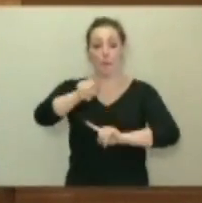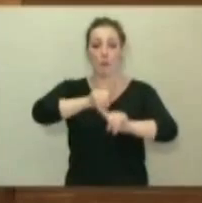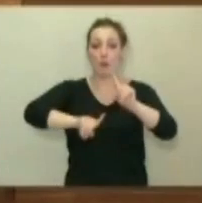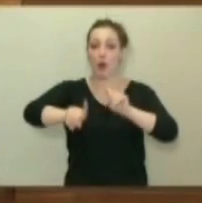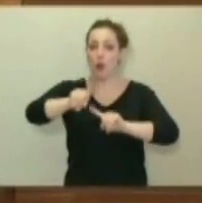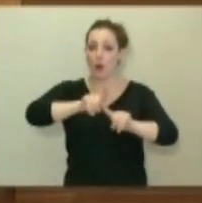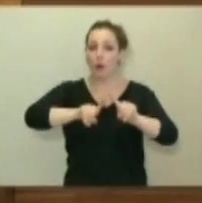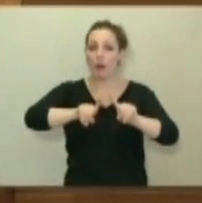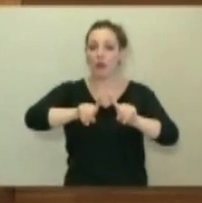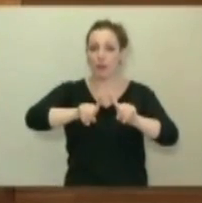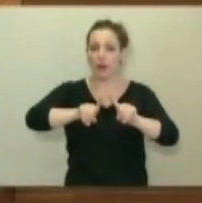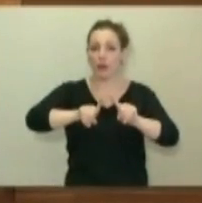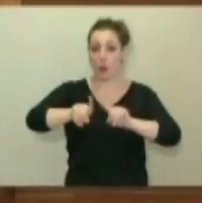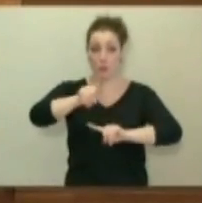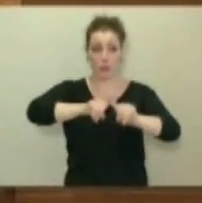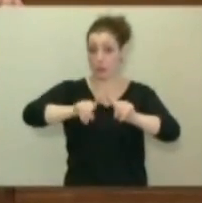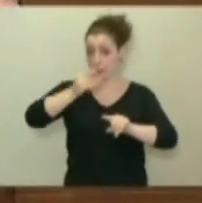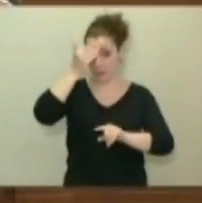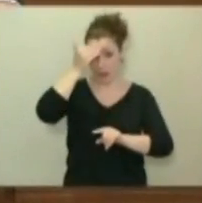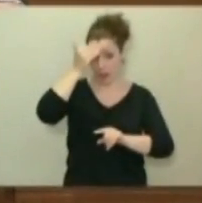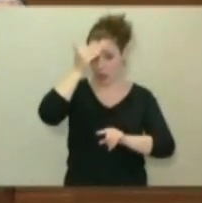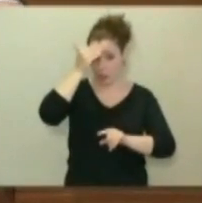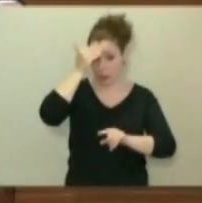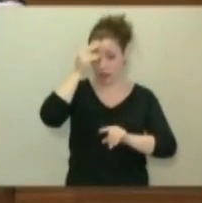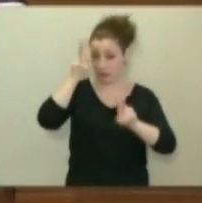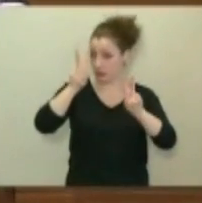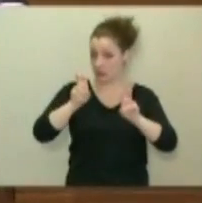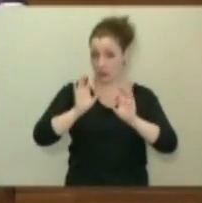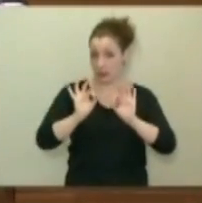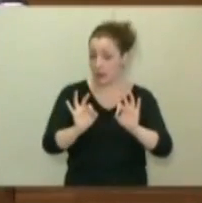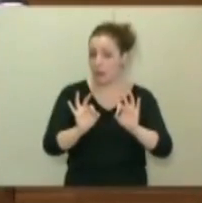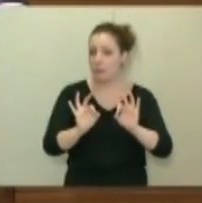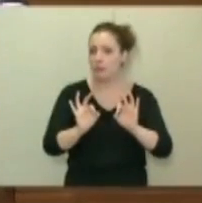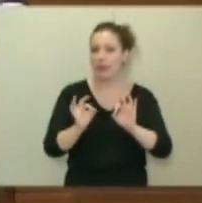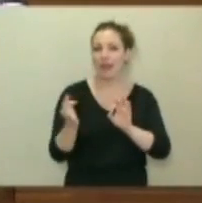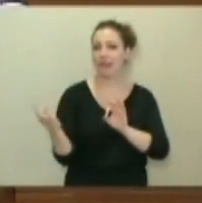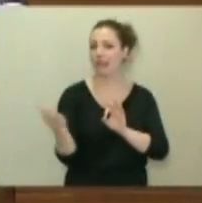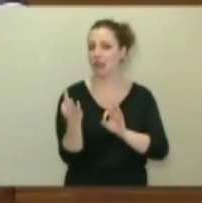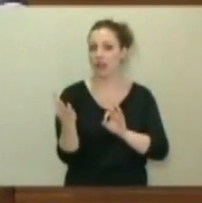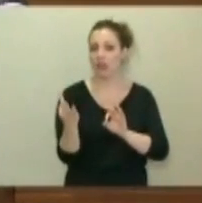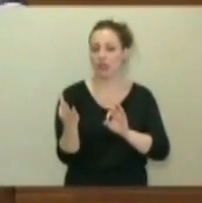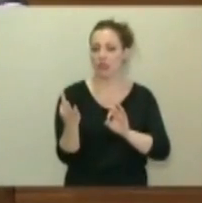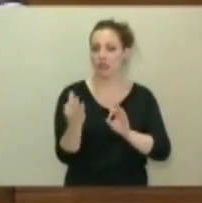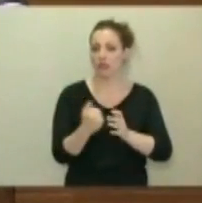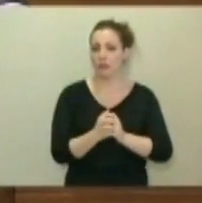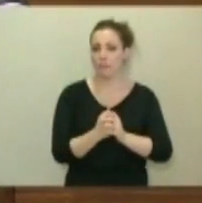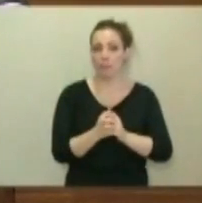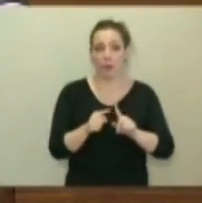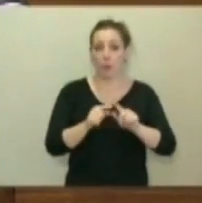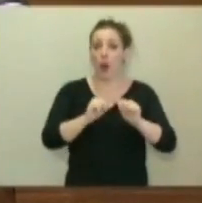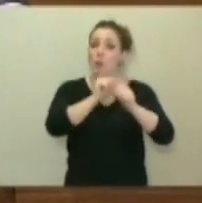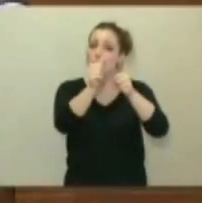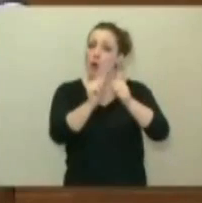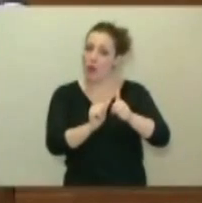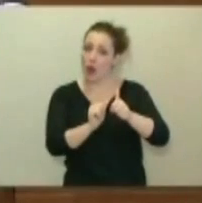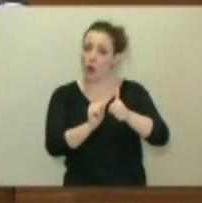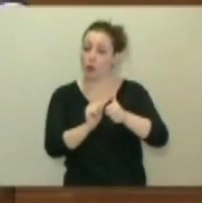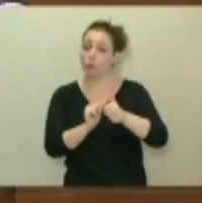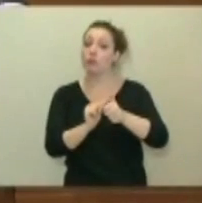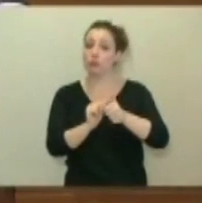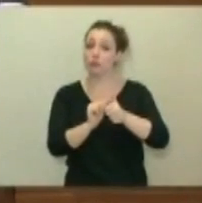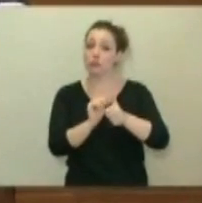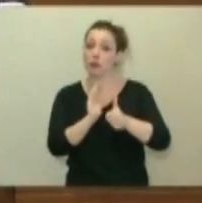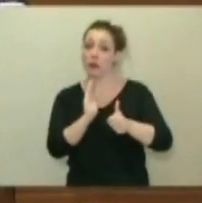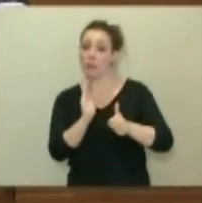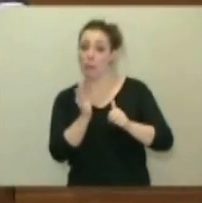central de esta cuestión es que se ha ido abriendo paso un modelo bilateral de